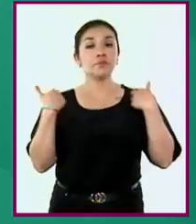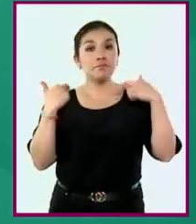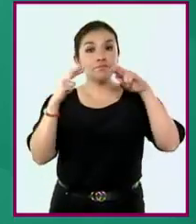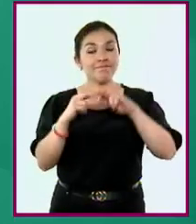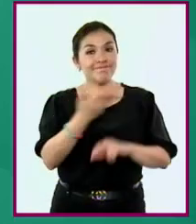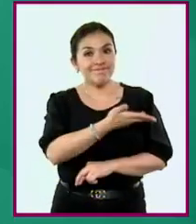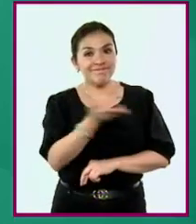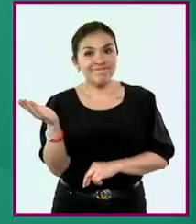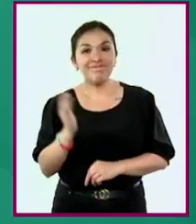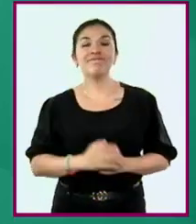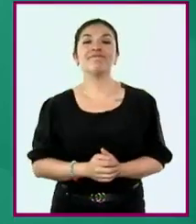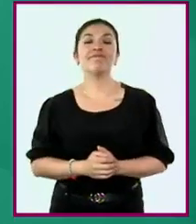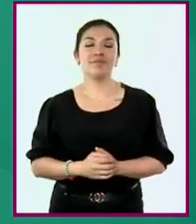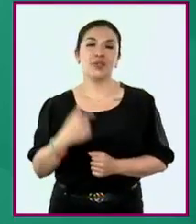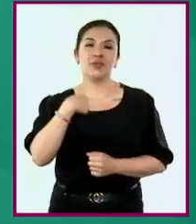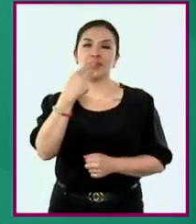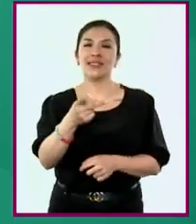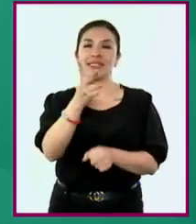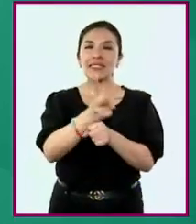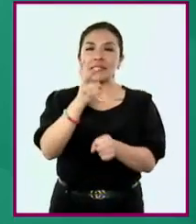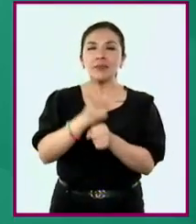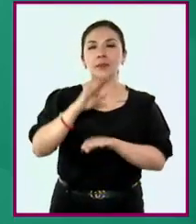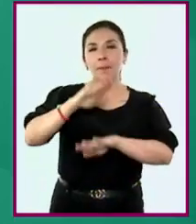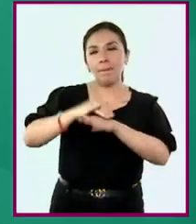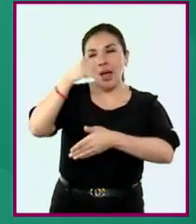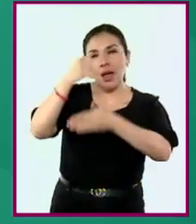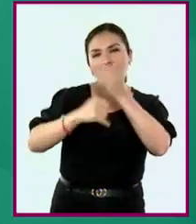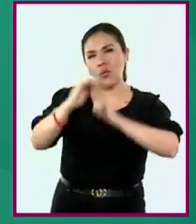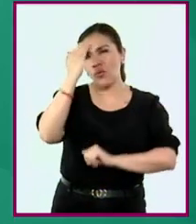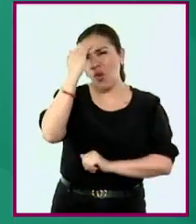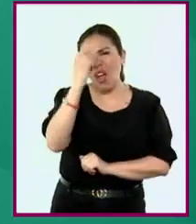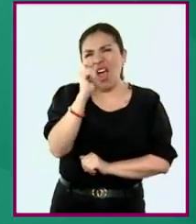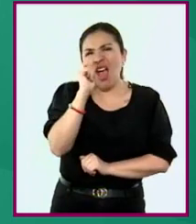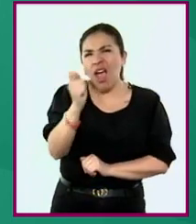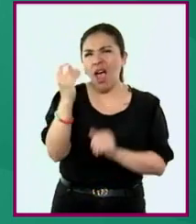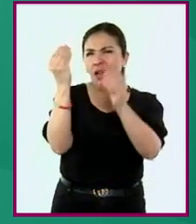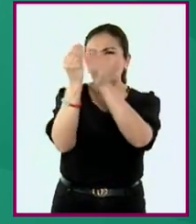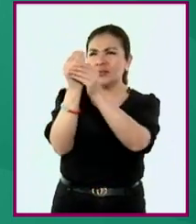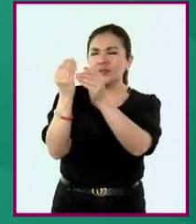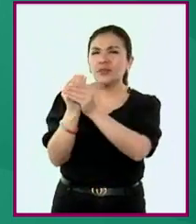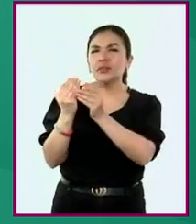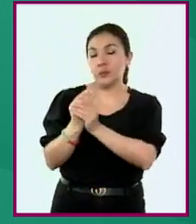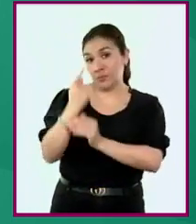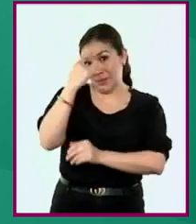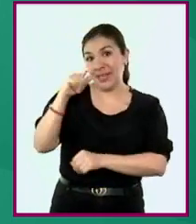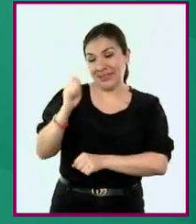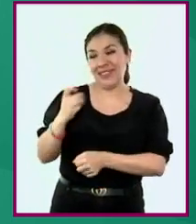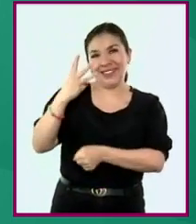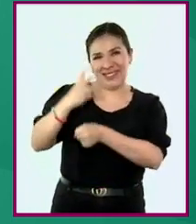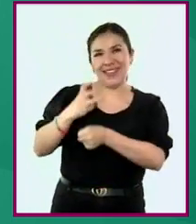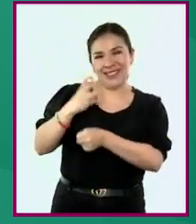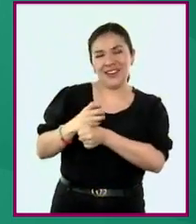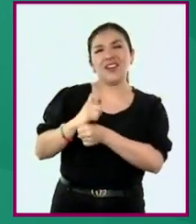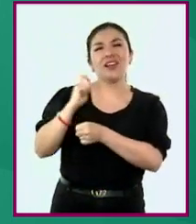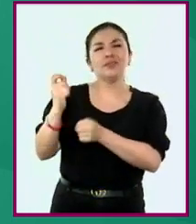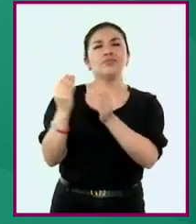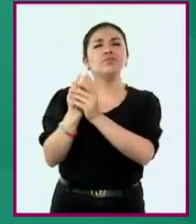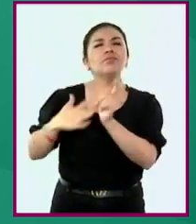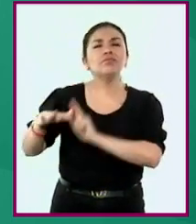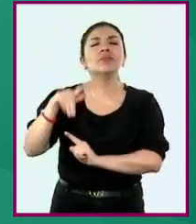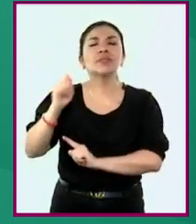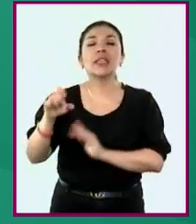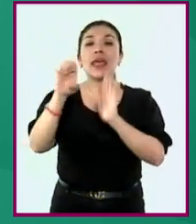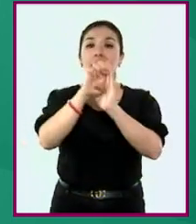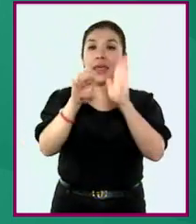Maestras y maestros, les invito a conocer acerca de las especificidades de la fase 3 del campo